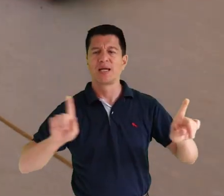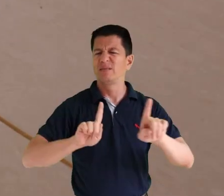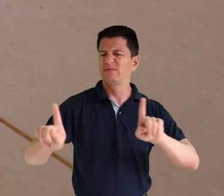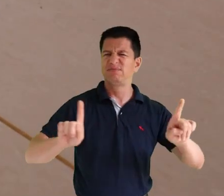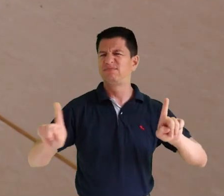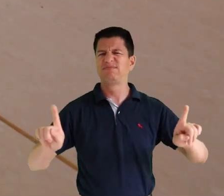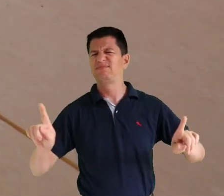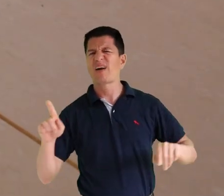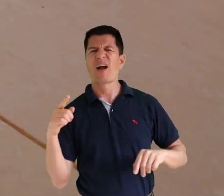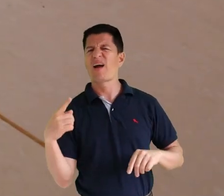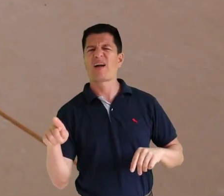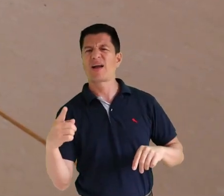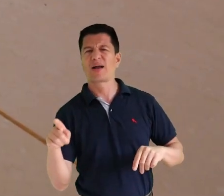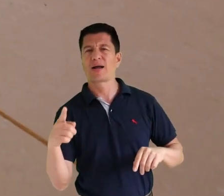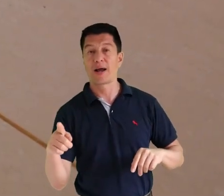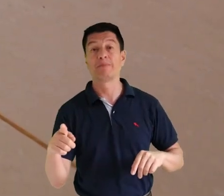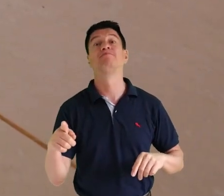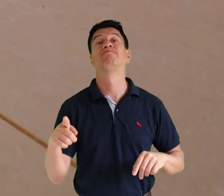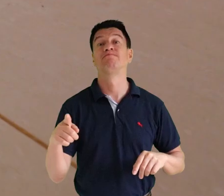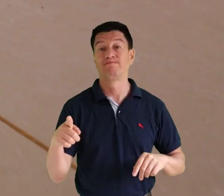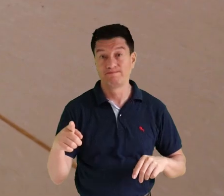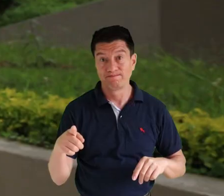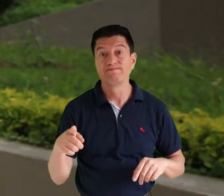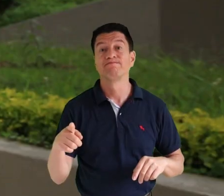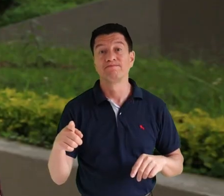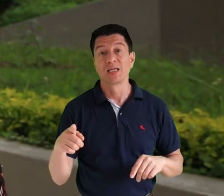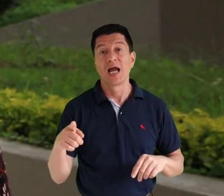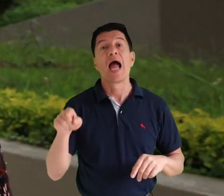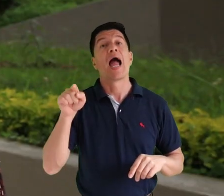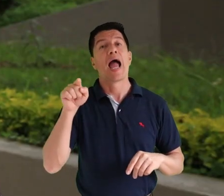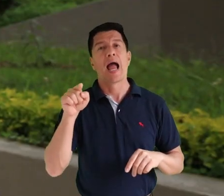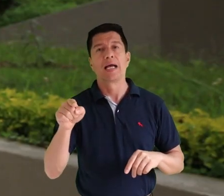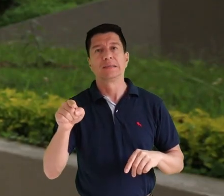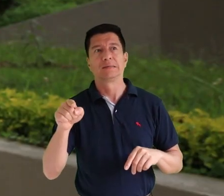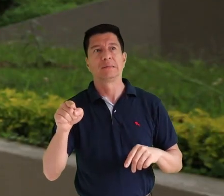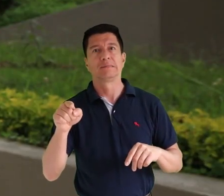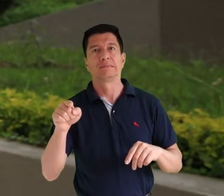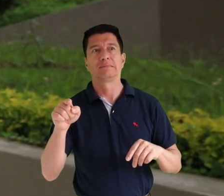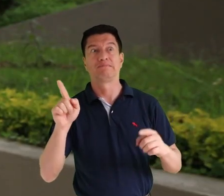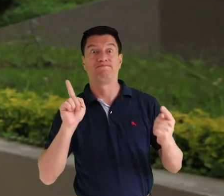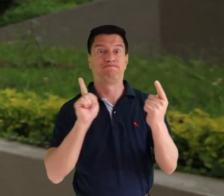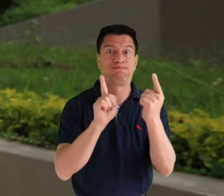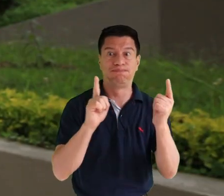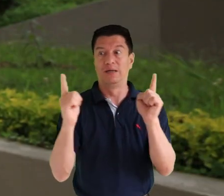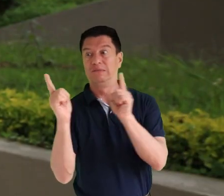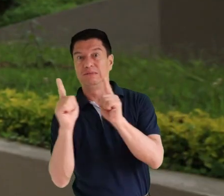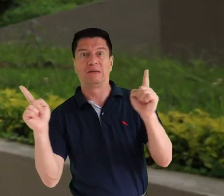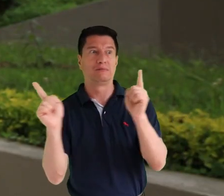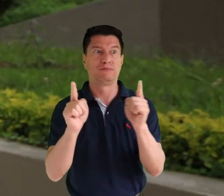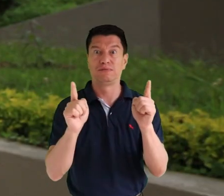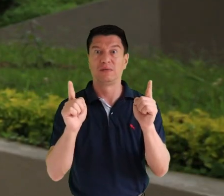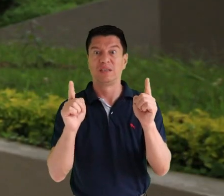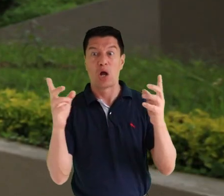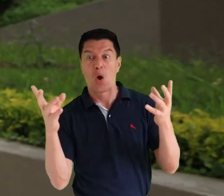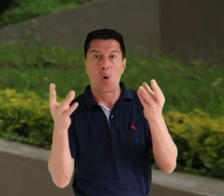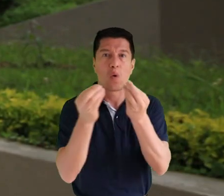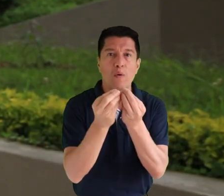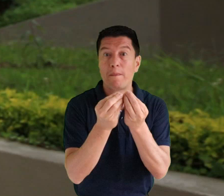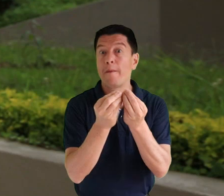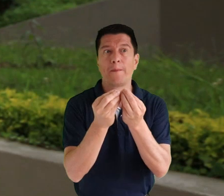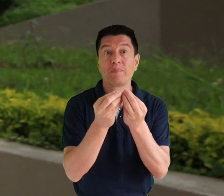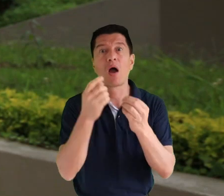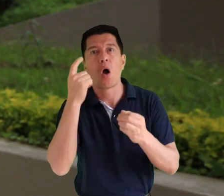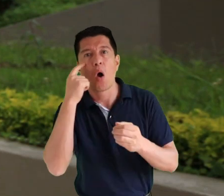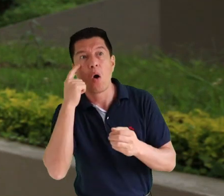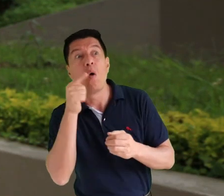distanciamiento social es aquel otro tip que nos permite no tener contagio con otras personas que pueden